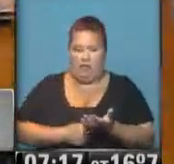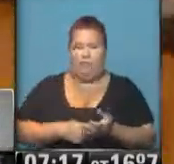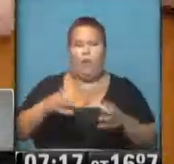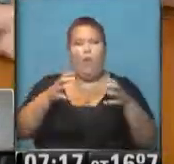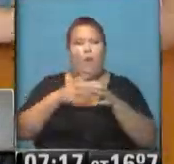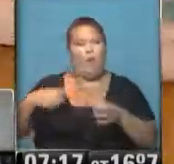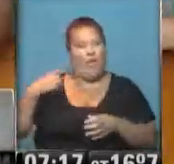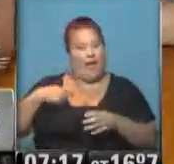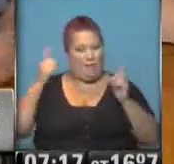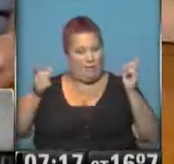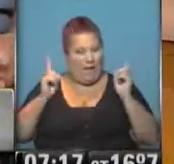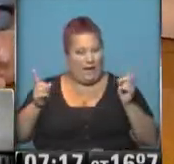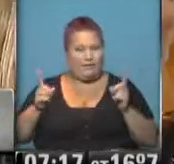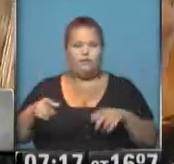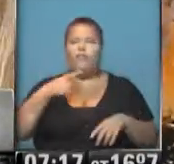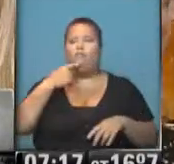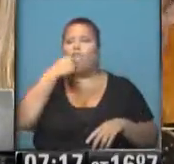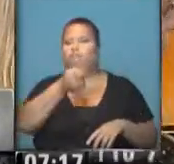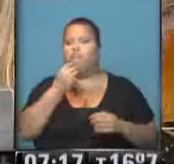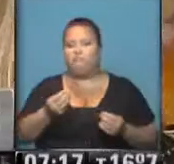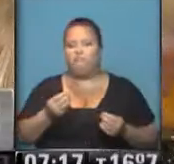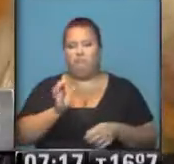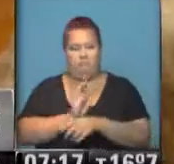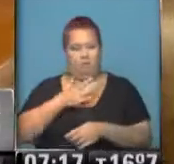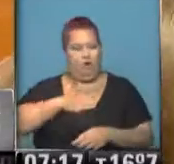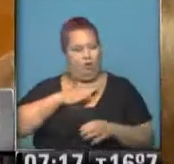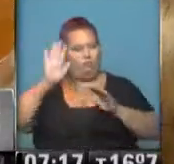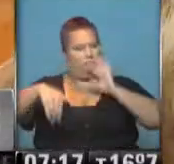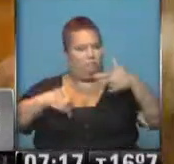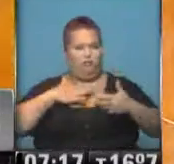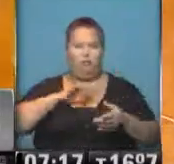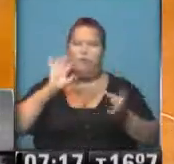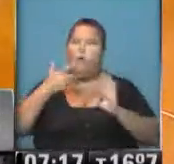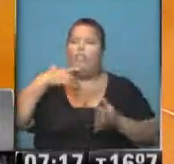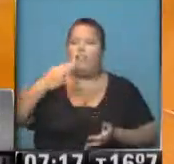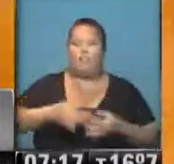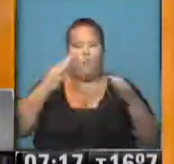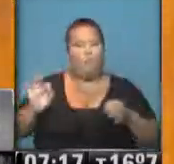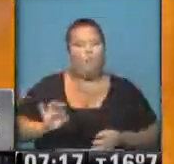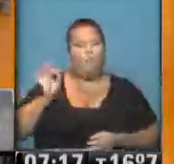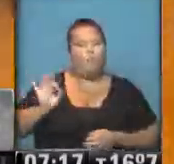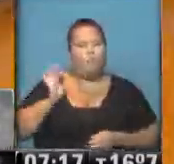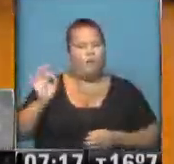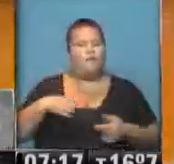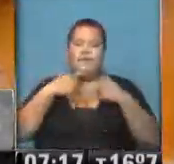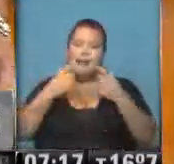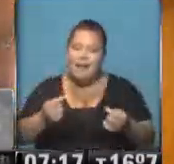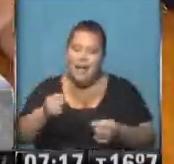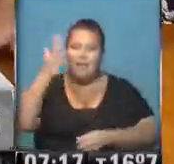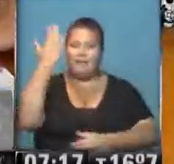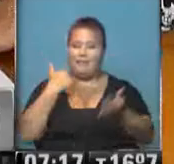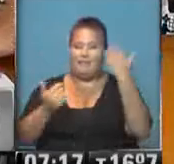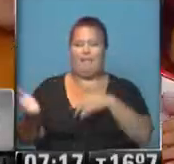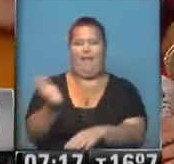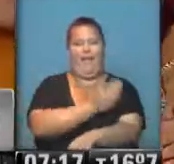Gremial, claro, docente, respondió de esta manera, celebrando a la convocatoria. una buena decisión. Hace muchos años reclamamos una convocatoria